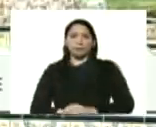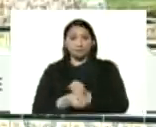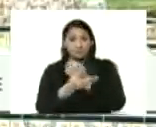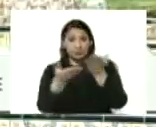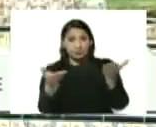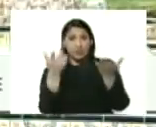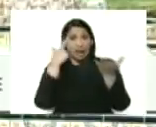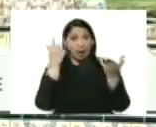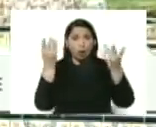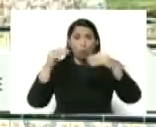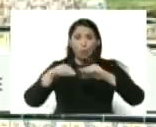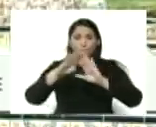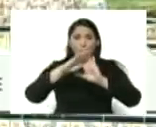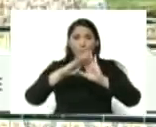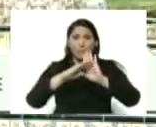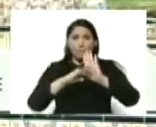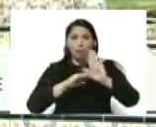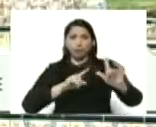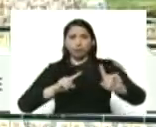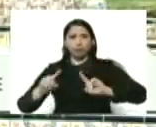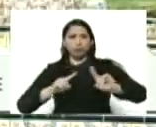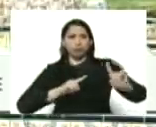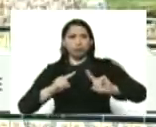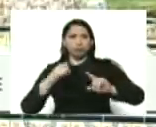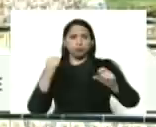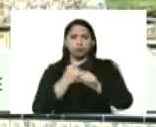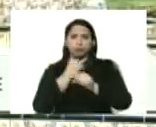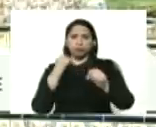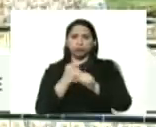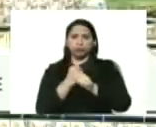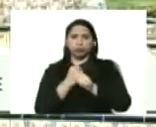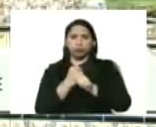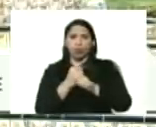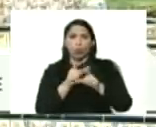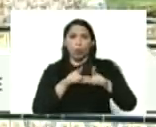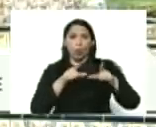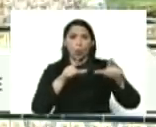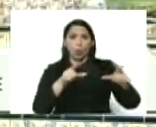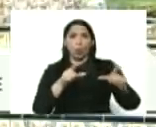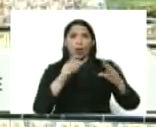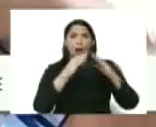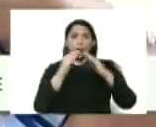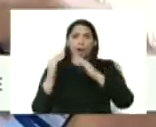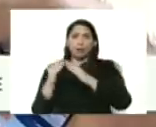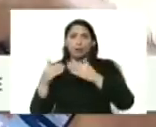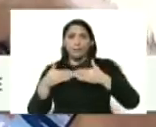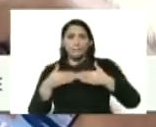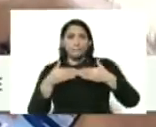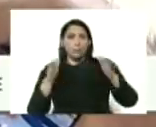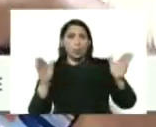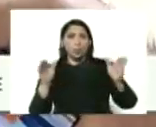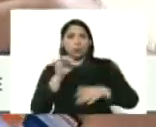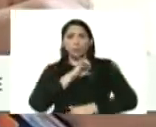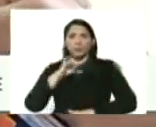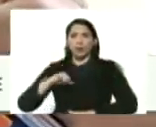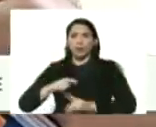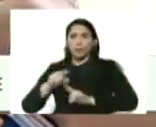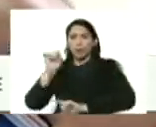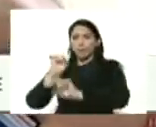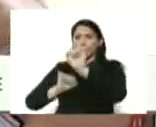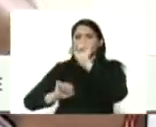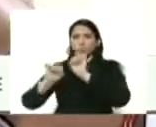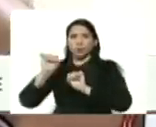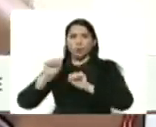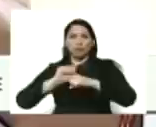protocolo de actuación en las obras del sector vivienda, público y privado, para la prevención del